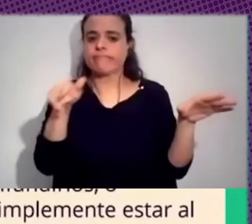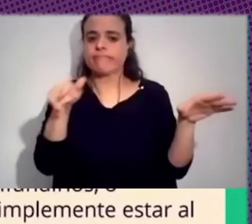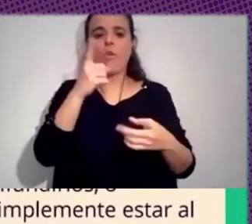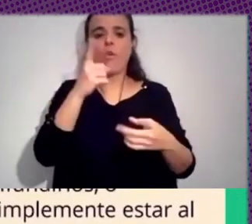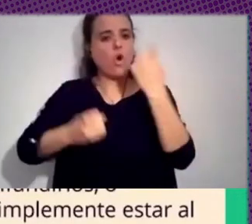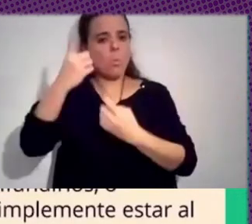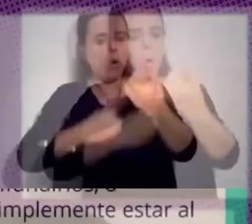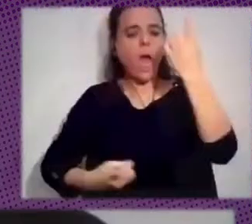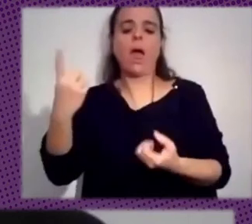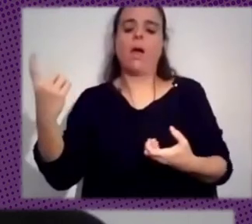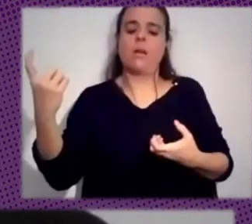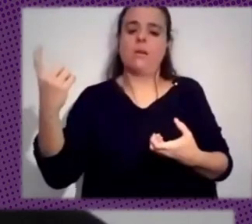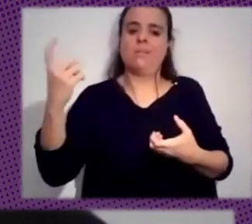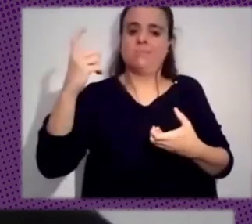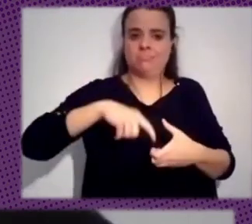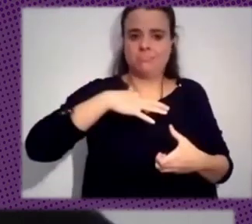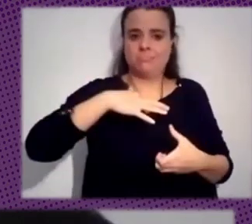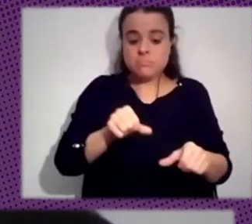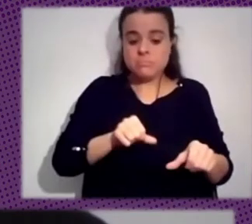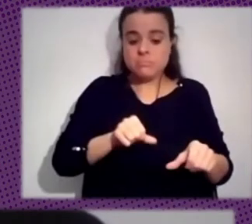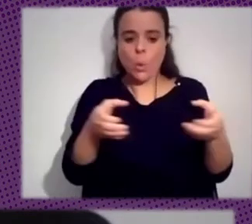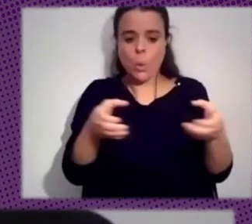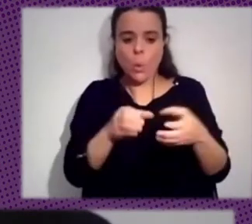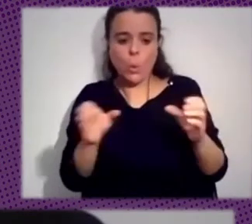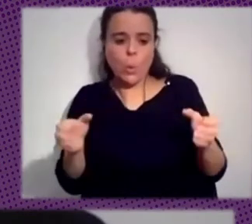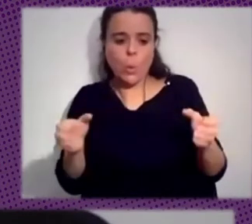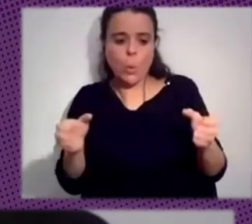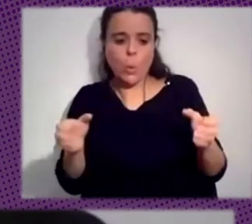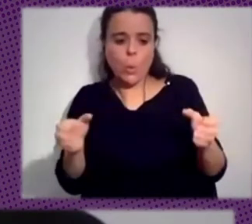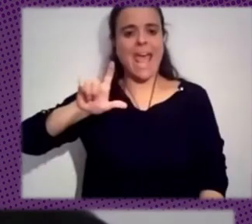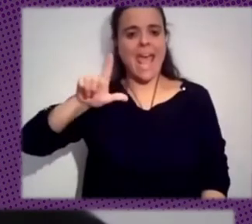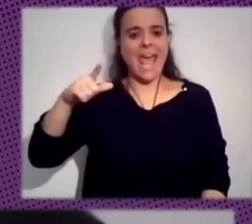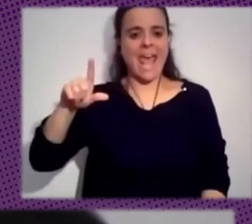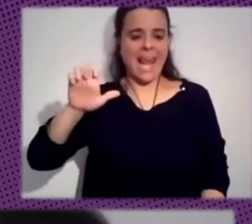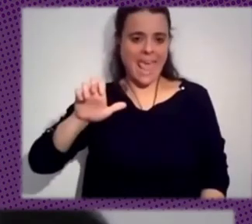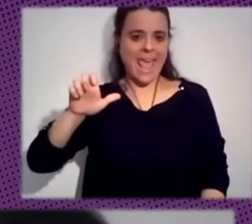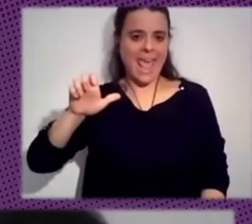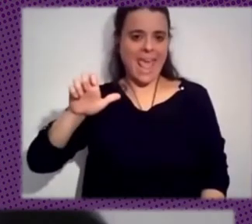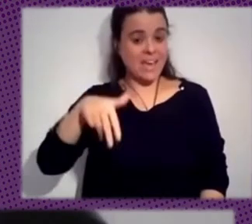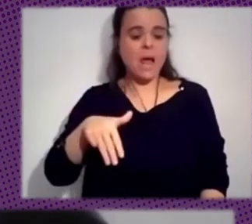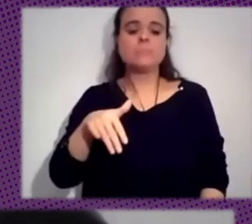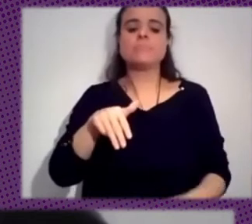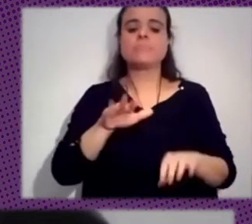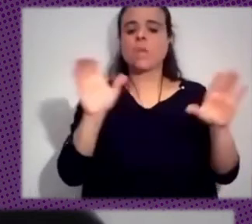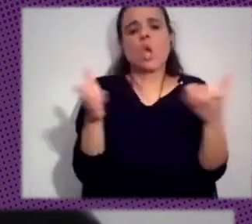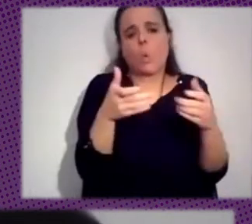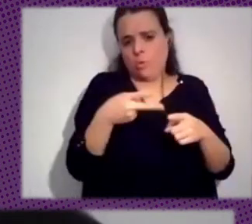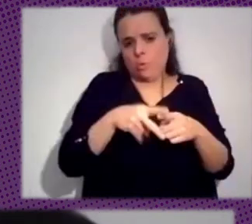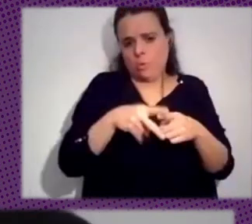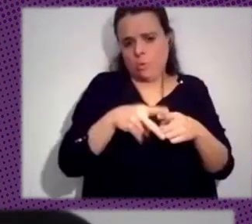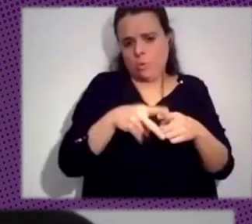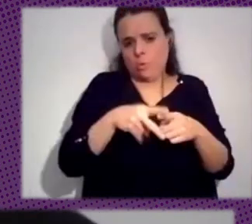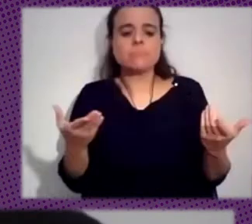formaron una serie de grupos en Telegram y en otras herramientas de trabajo colectivo para pensar básicamente qué tipo de acciones,